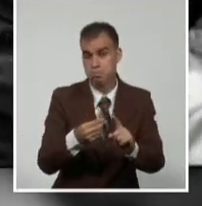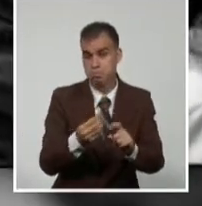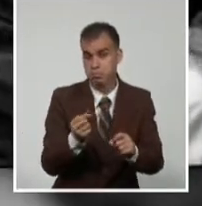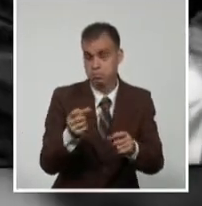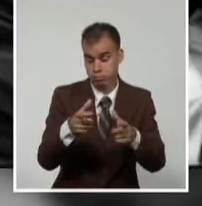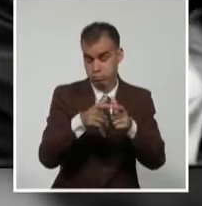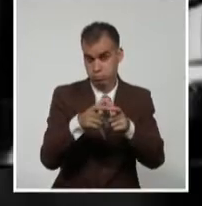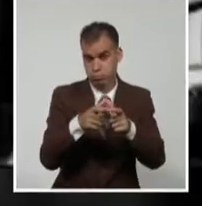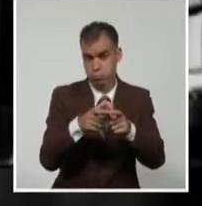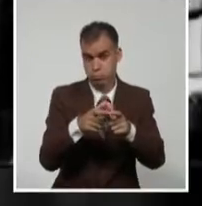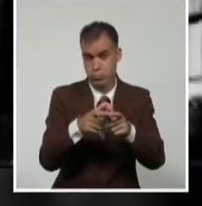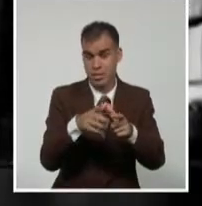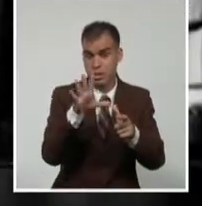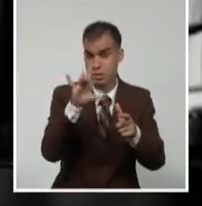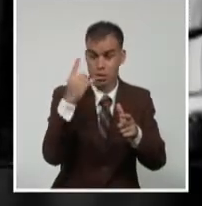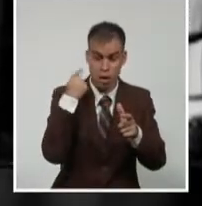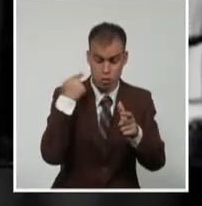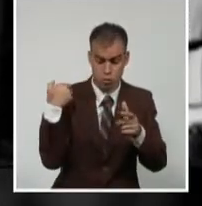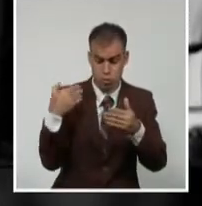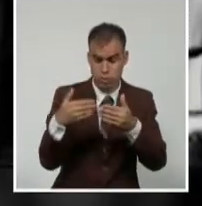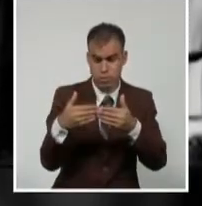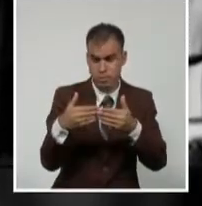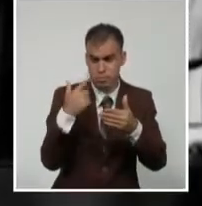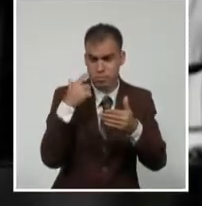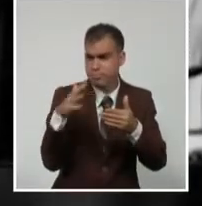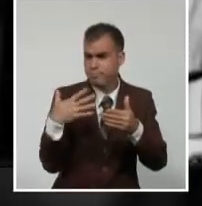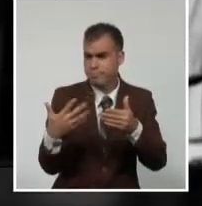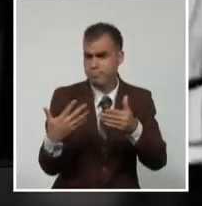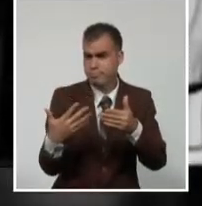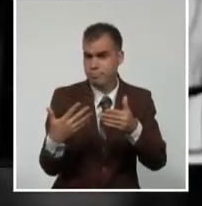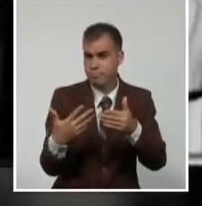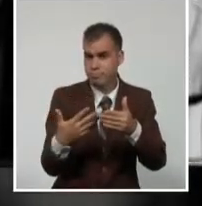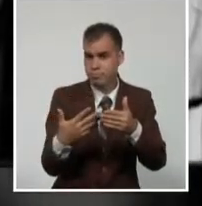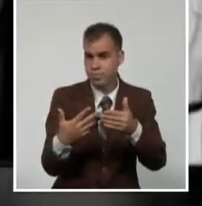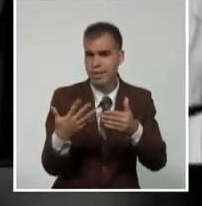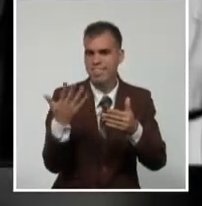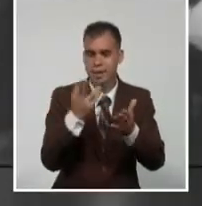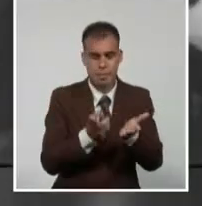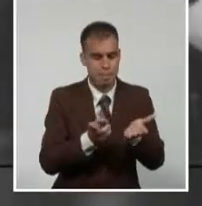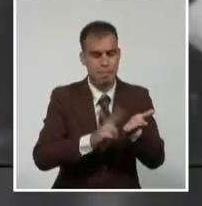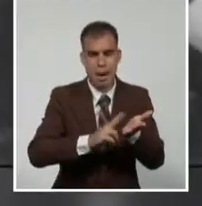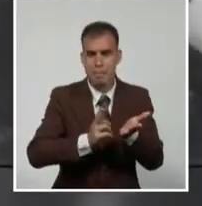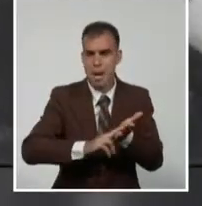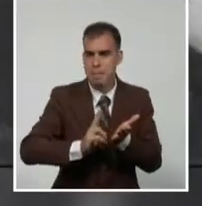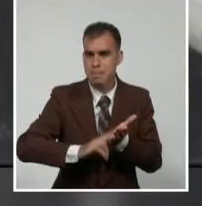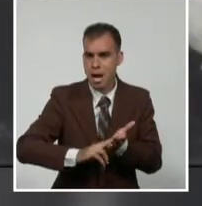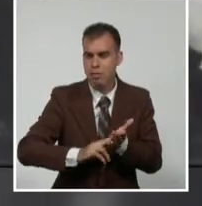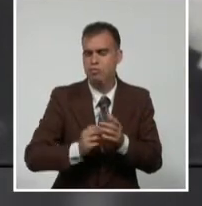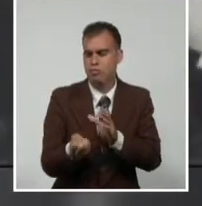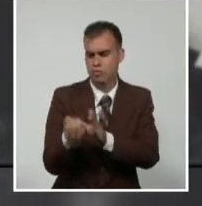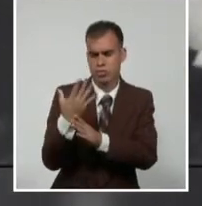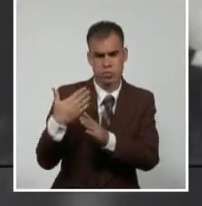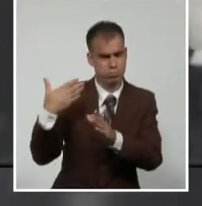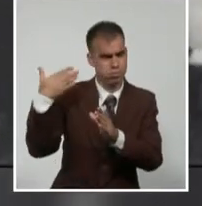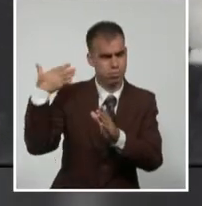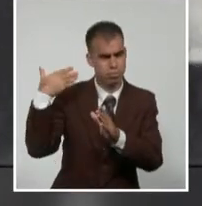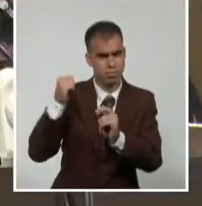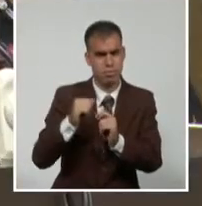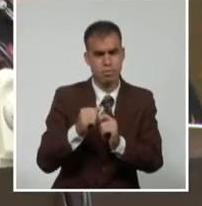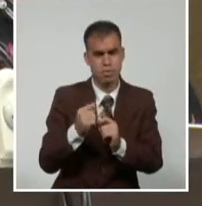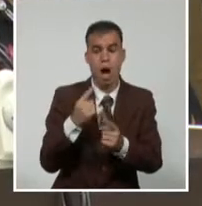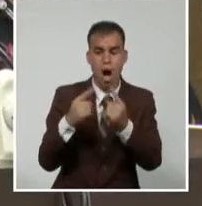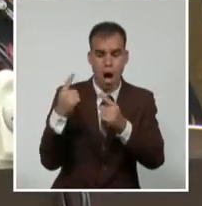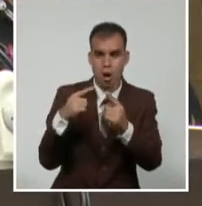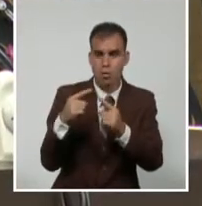organización en estos 59 años es el hecho de que la integren tantos fundadores, aquellos que estuvieron en palabra los intelectuales, algunos de ellos